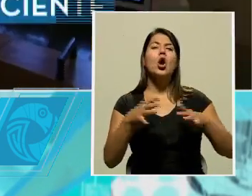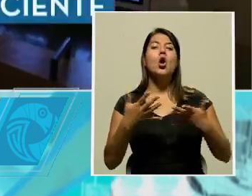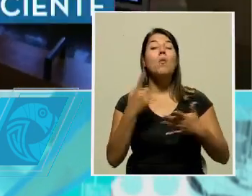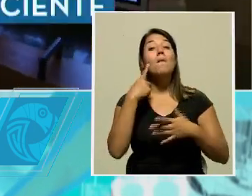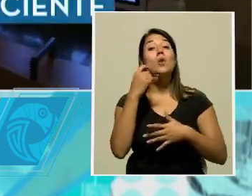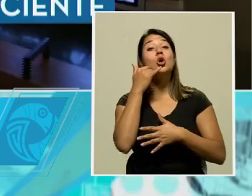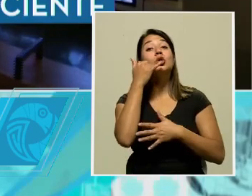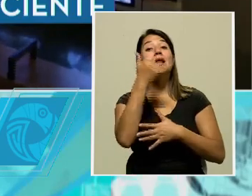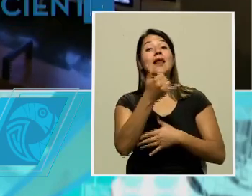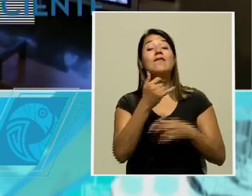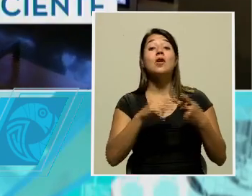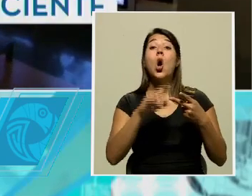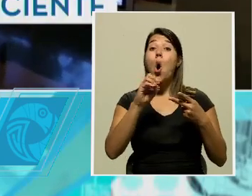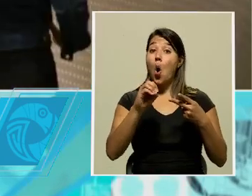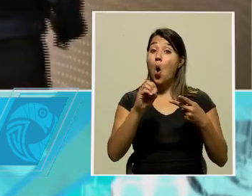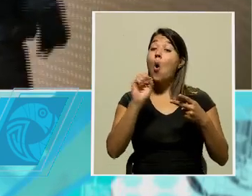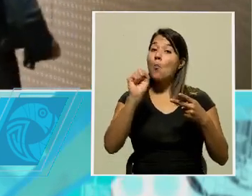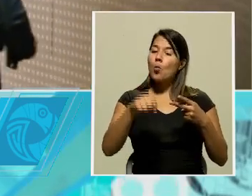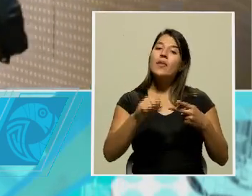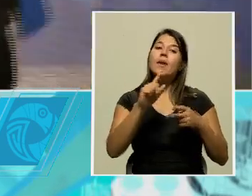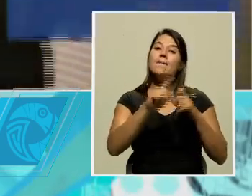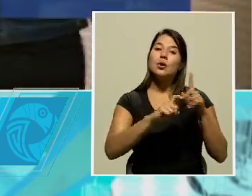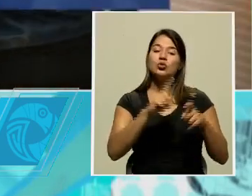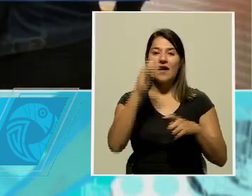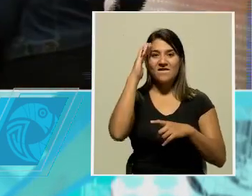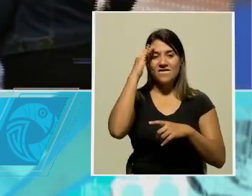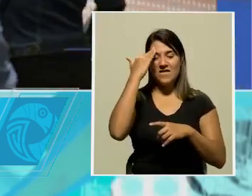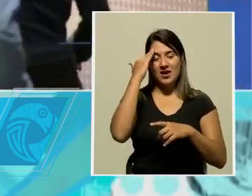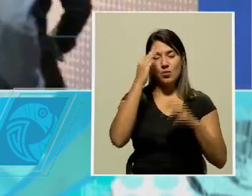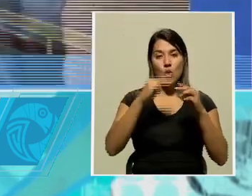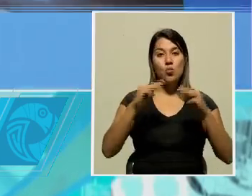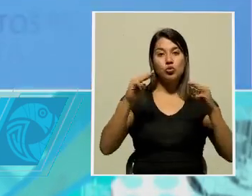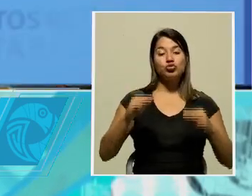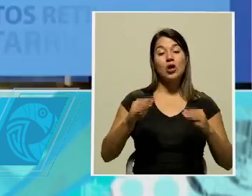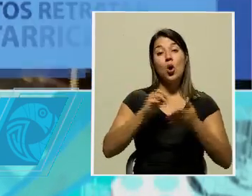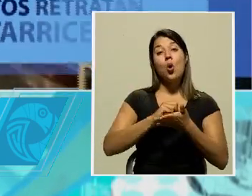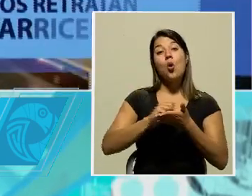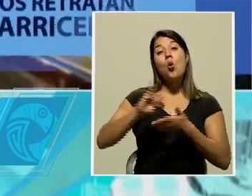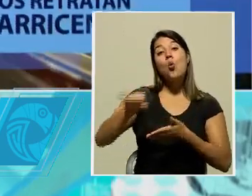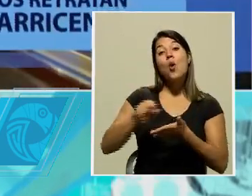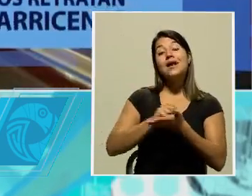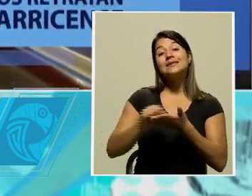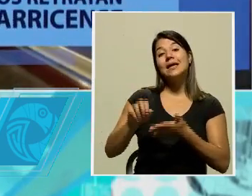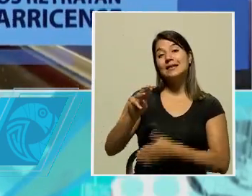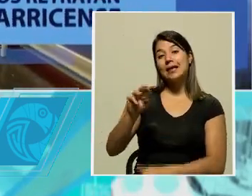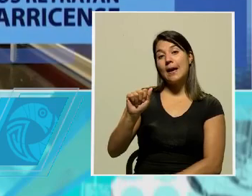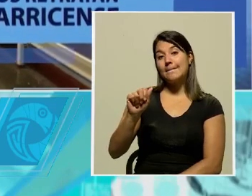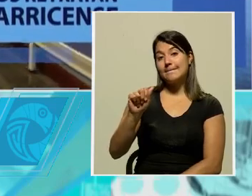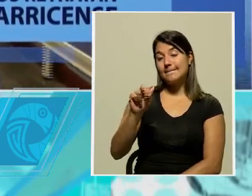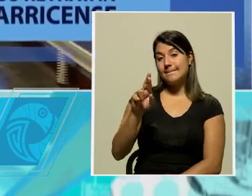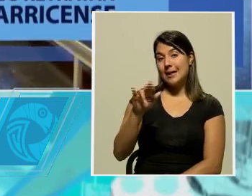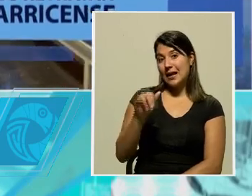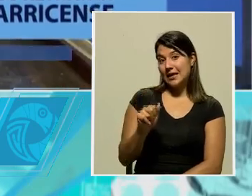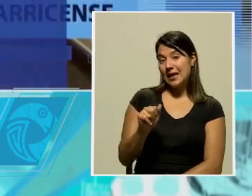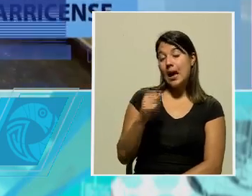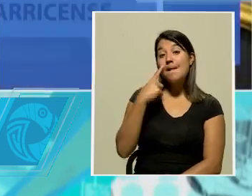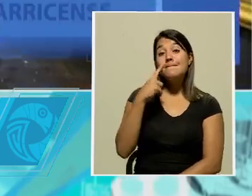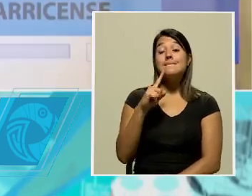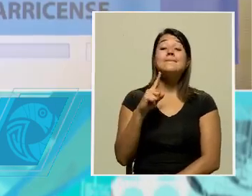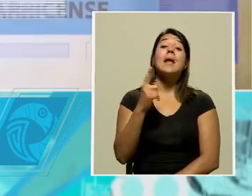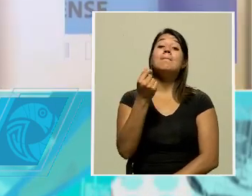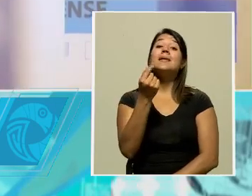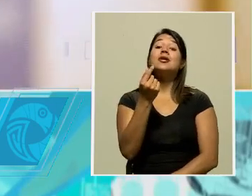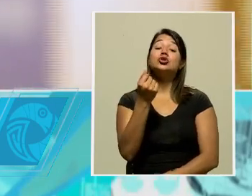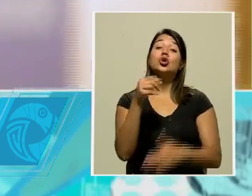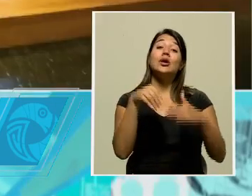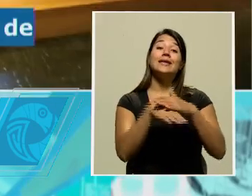telefónica o pueden consultar incluso el Facebook del Museo Juan Santamaría. Y para la entrada tiene un costo